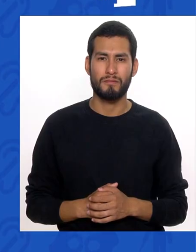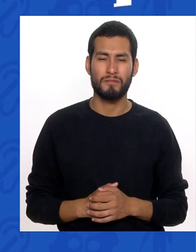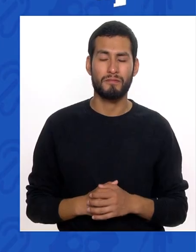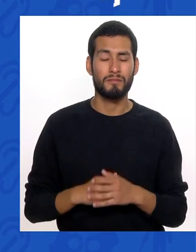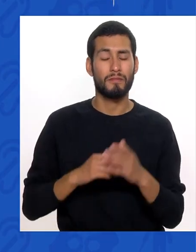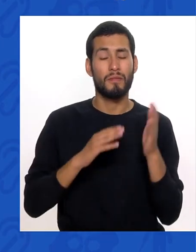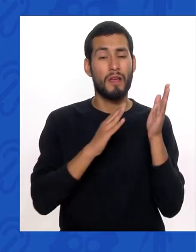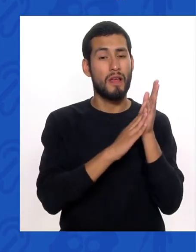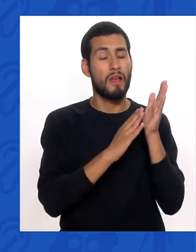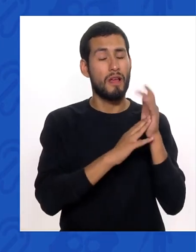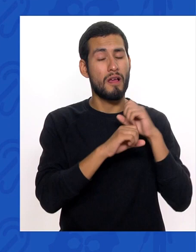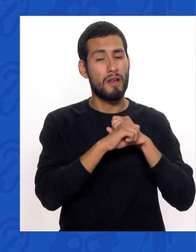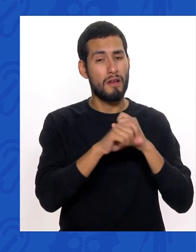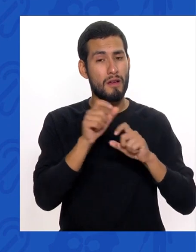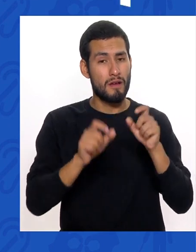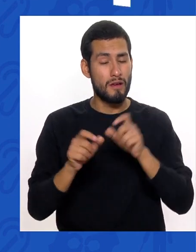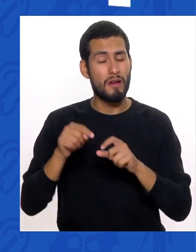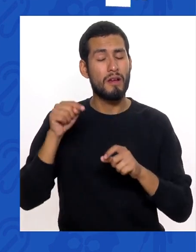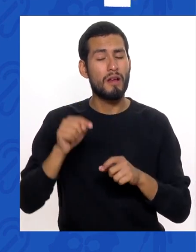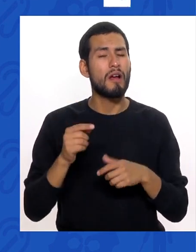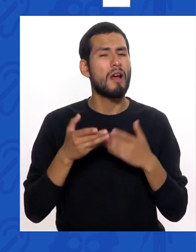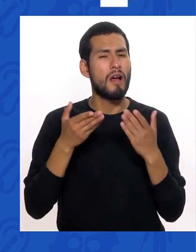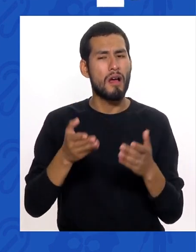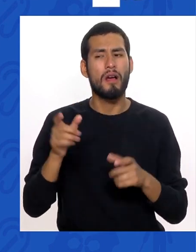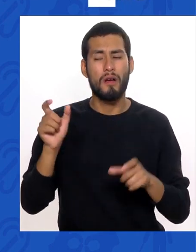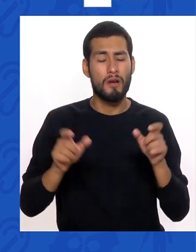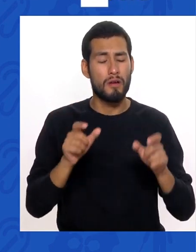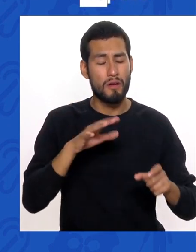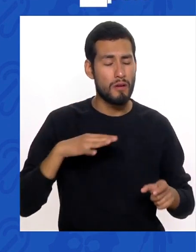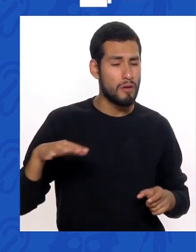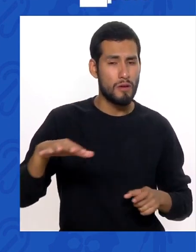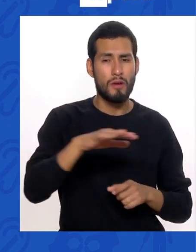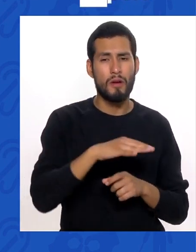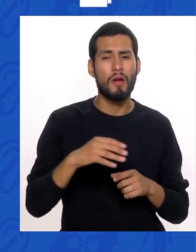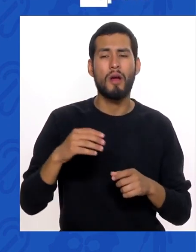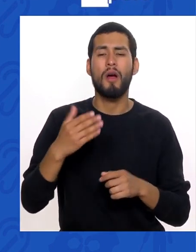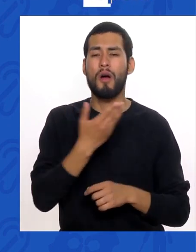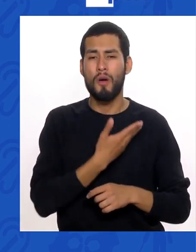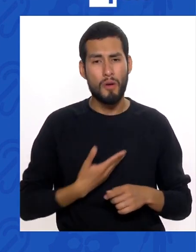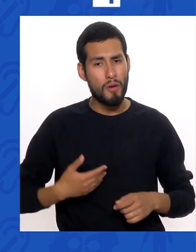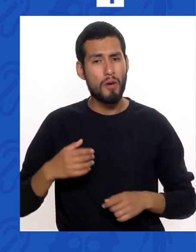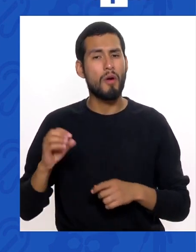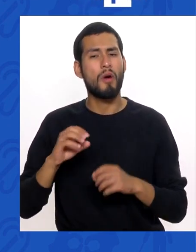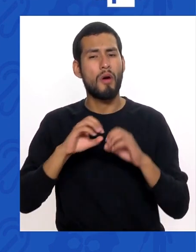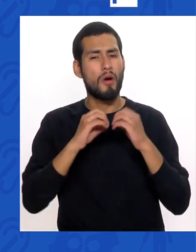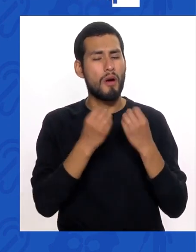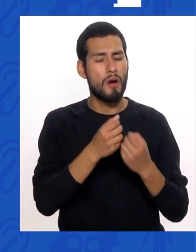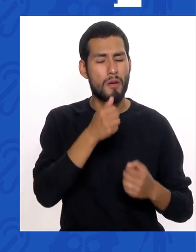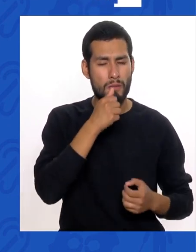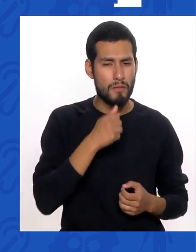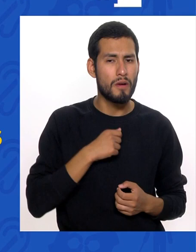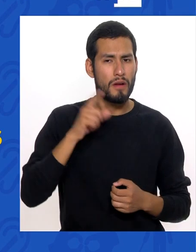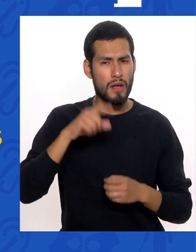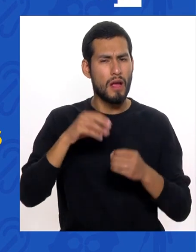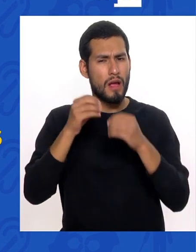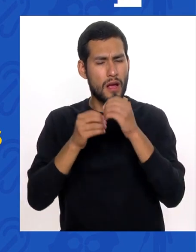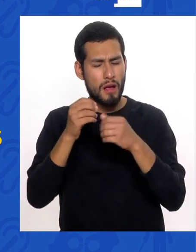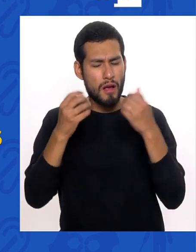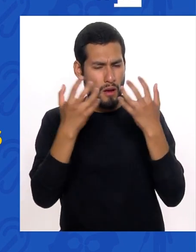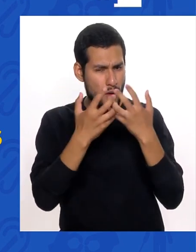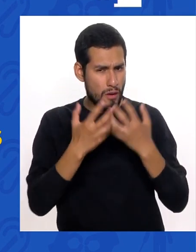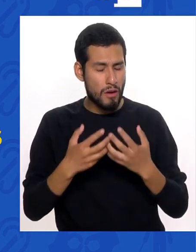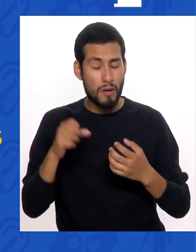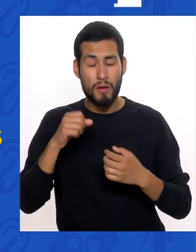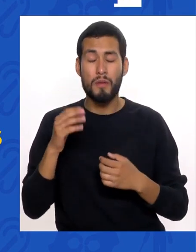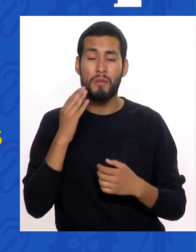La Defensoría del Pueblo Exhorta a las instituciones Públicas y privadas A implementar Los ajustes Razonables